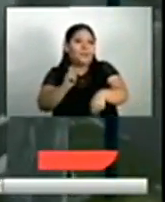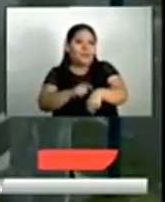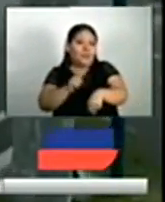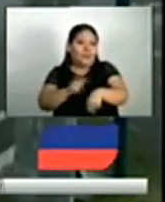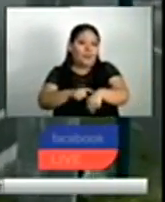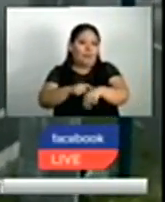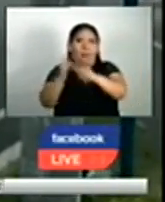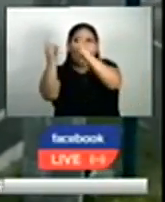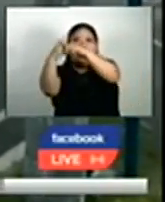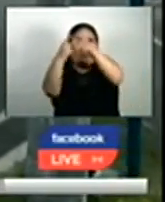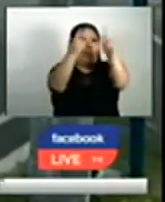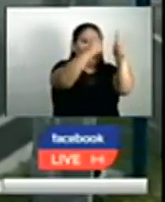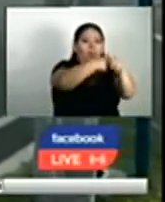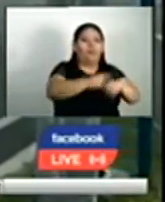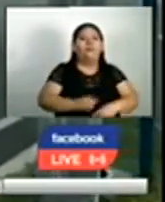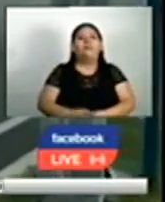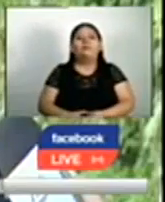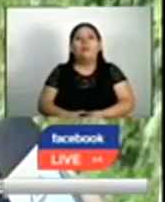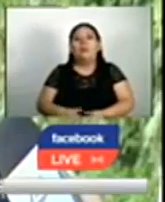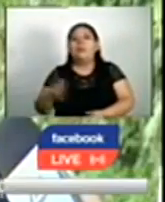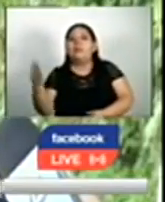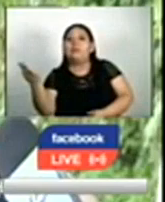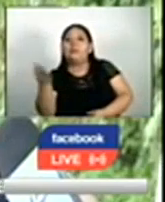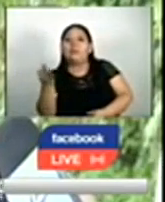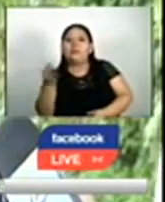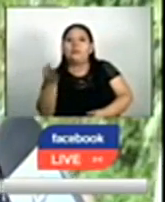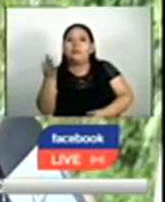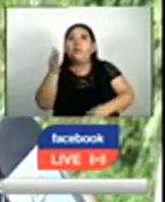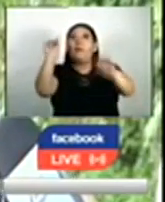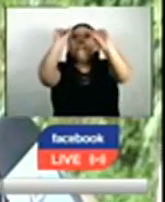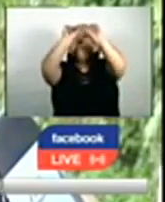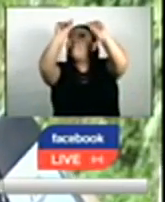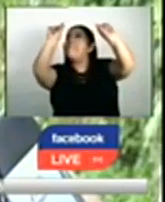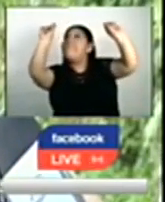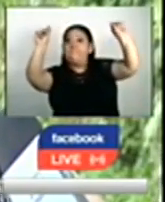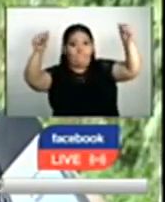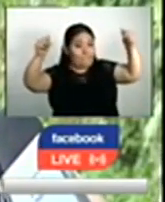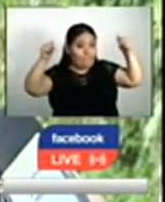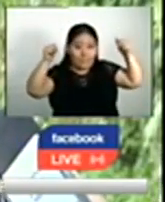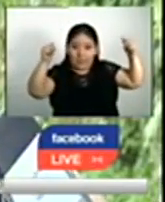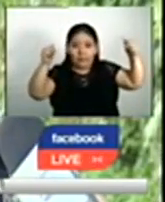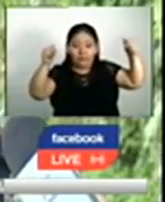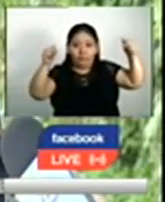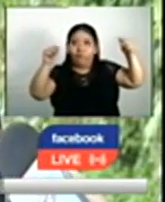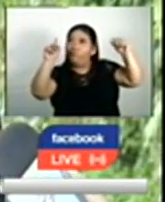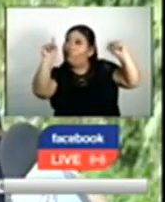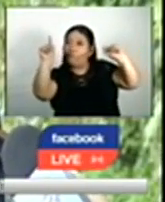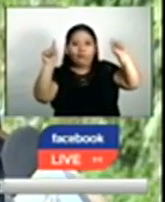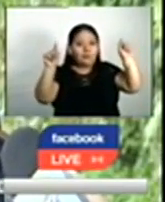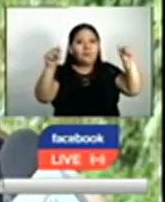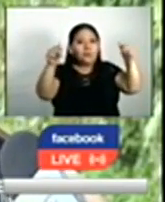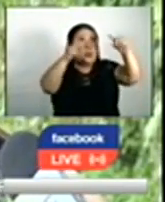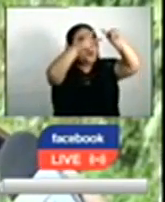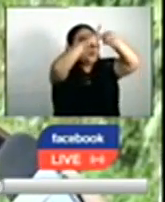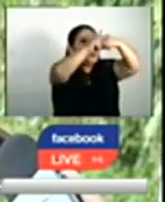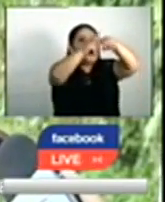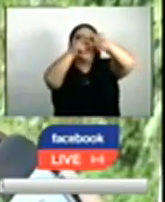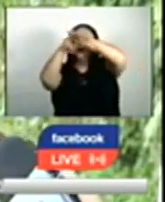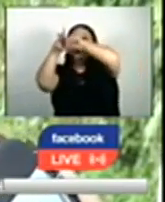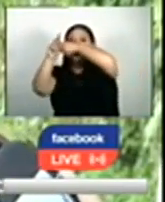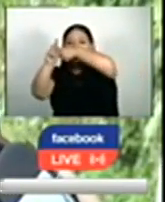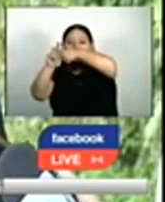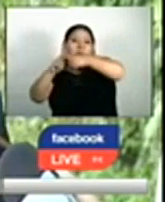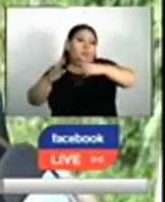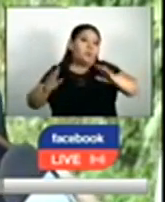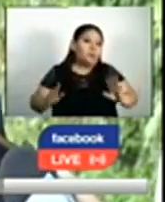por horas. Se necesitaba corroborar que todo el cableado estuviera de forma adecuada, instalado de forma